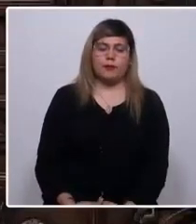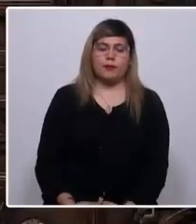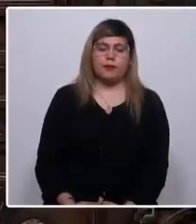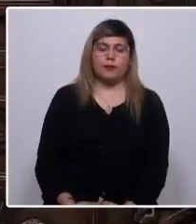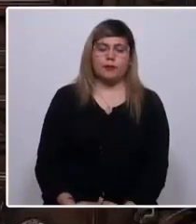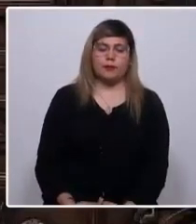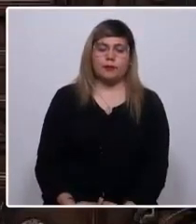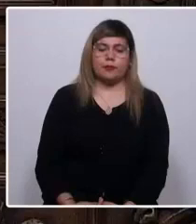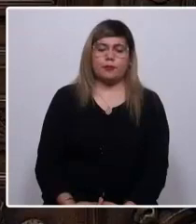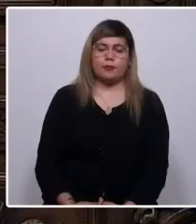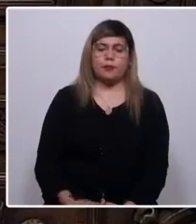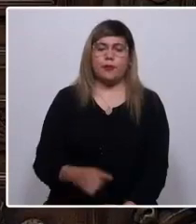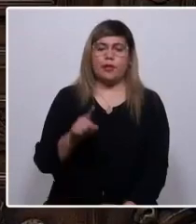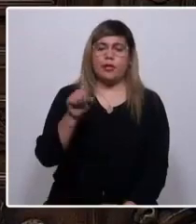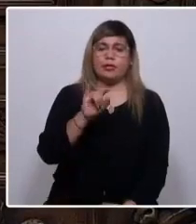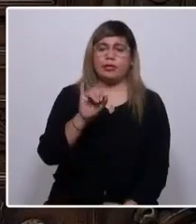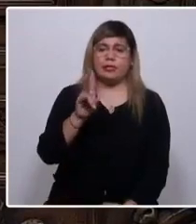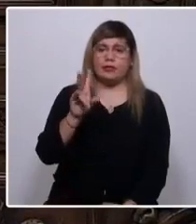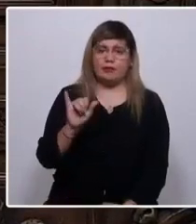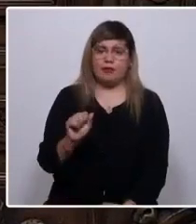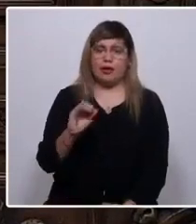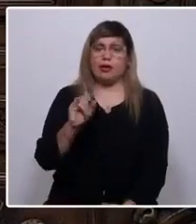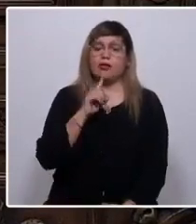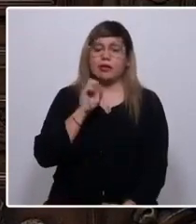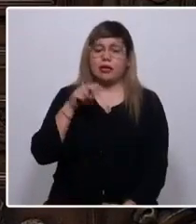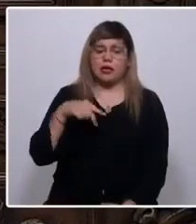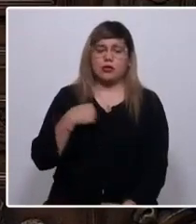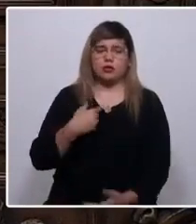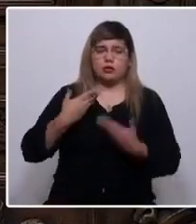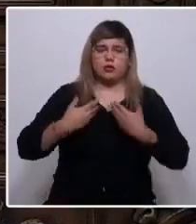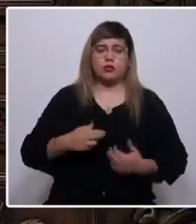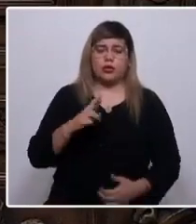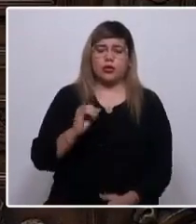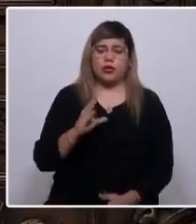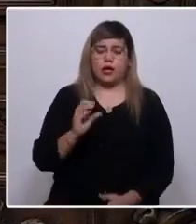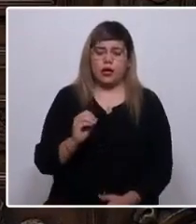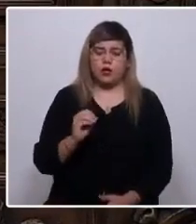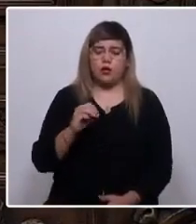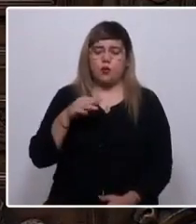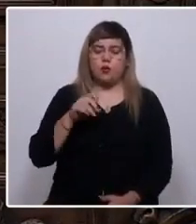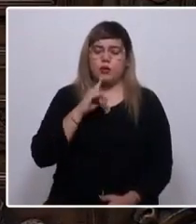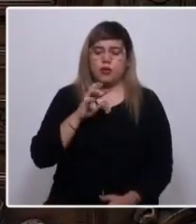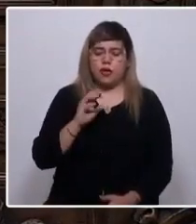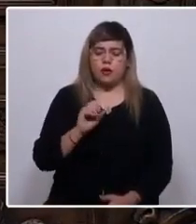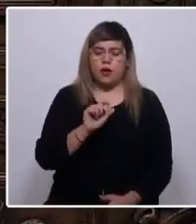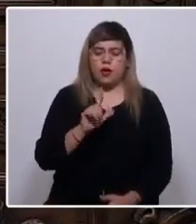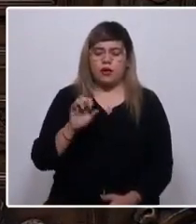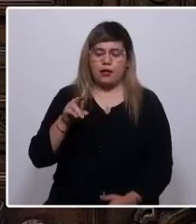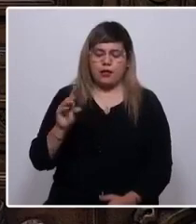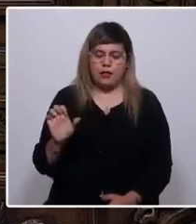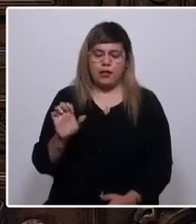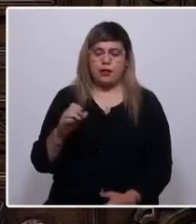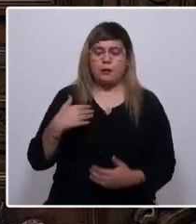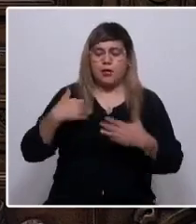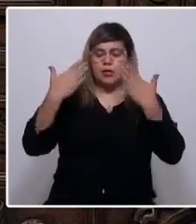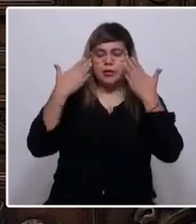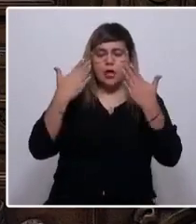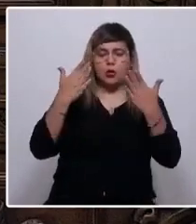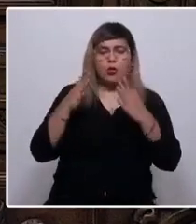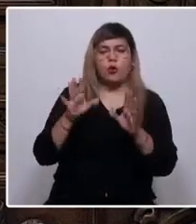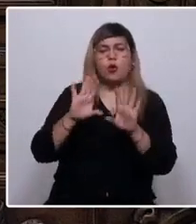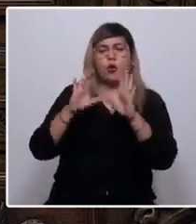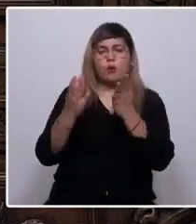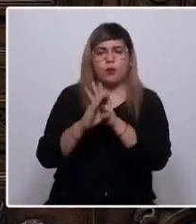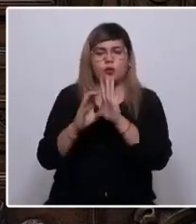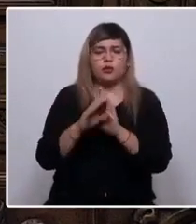A Silvia Catalán, soy Ricardo Montero Allende y saludo al Pleno de la Convención y a los pueblos de Chile